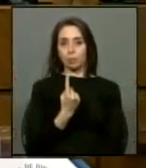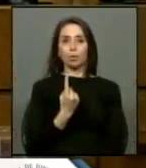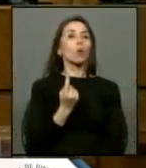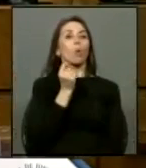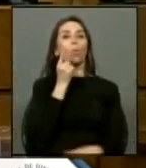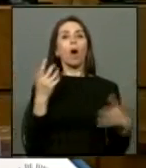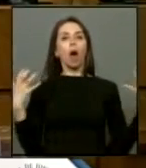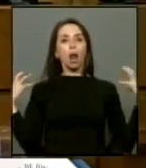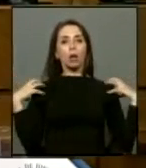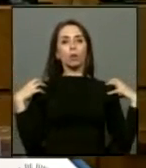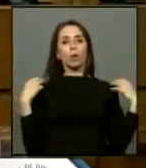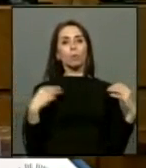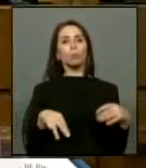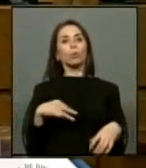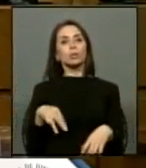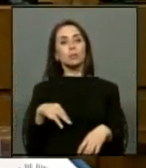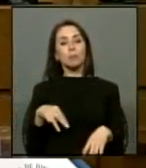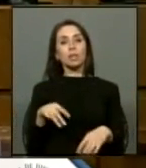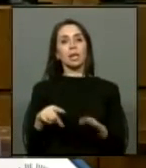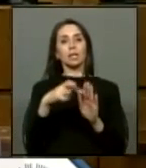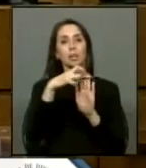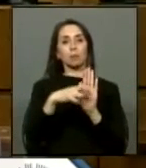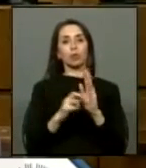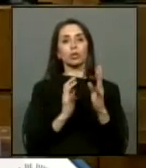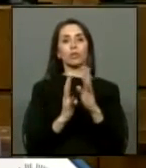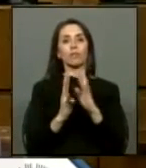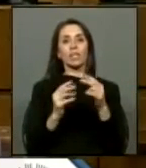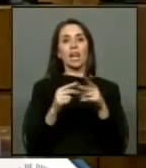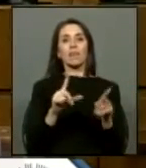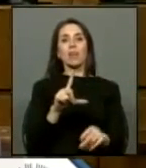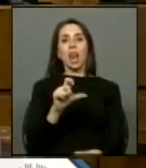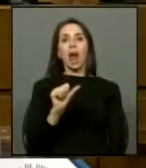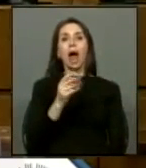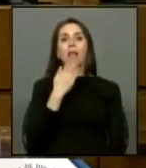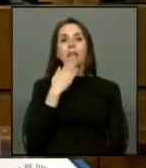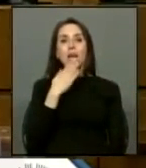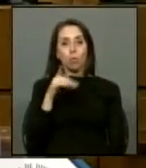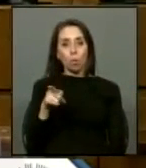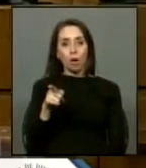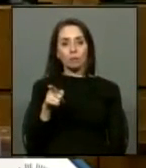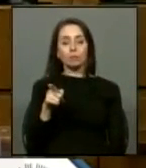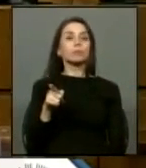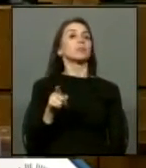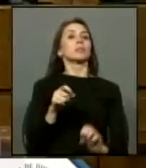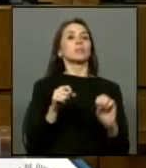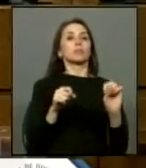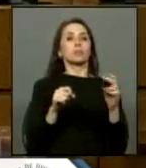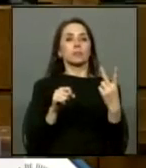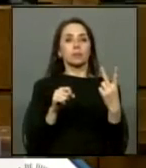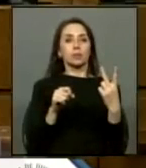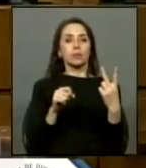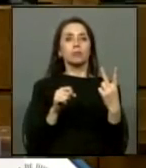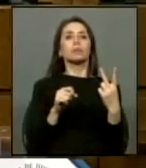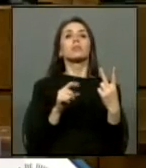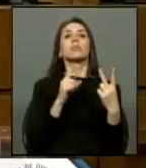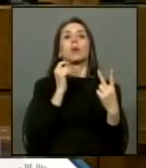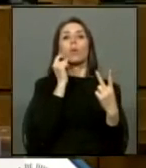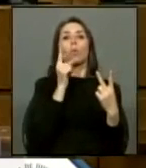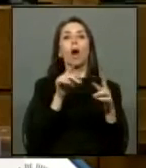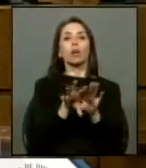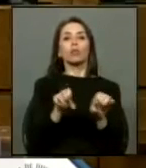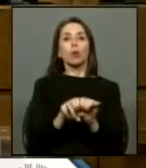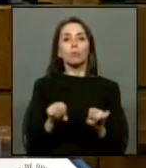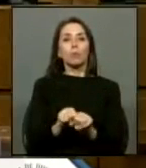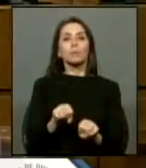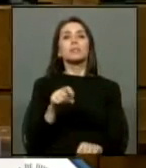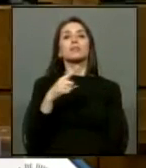es el rol que cumple el municipio en relación al proyecto Feria Libre La Legua. En segundo lugar, cuáles fueron los compromisos adquiridos por la